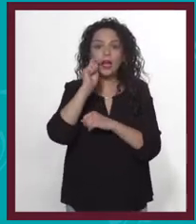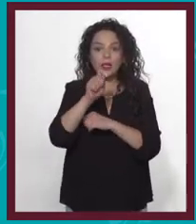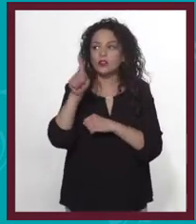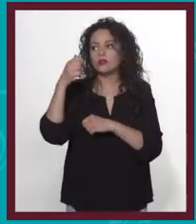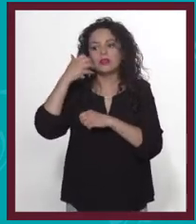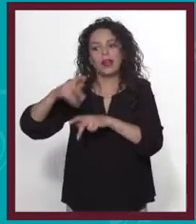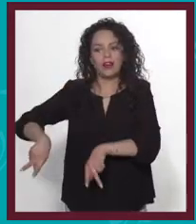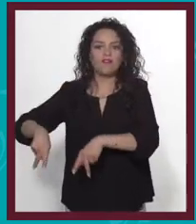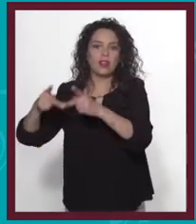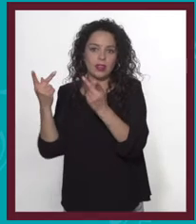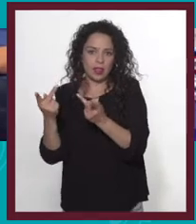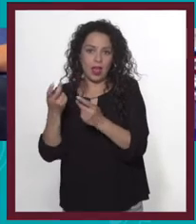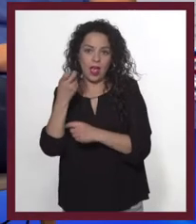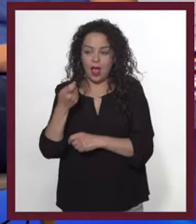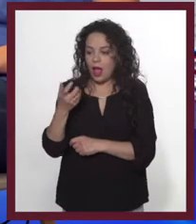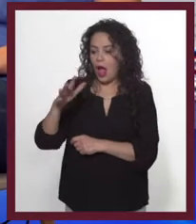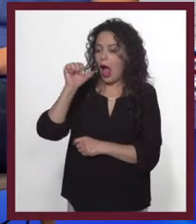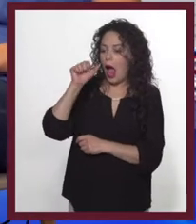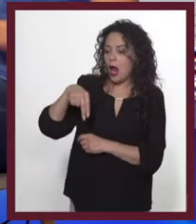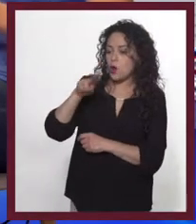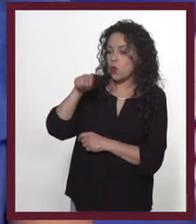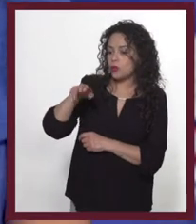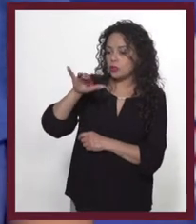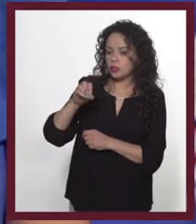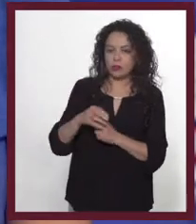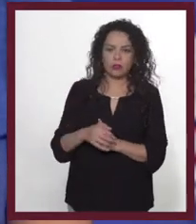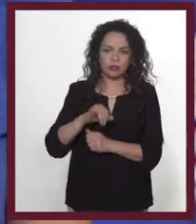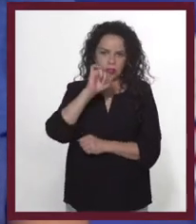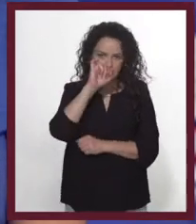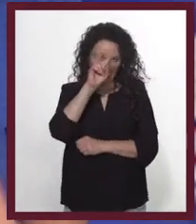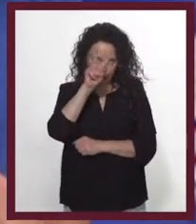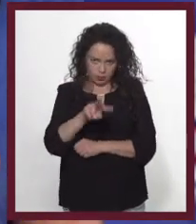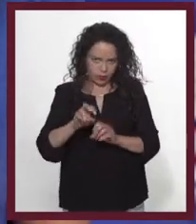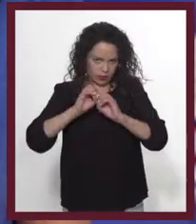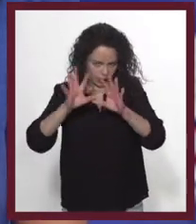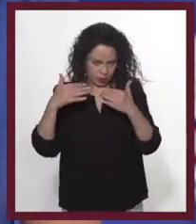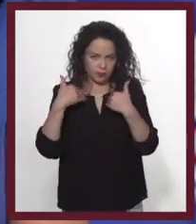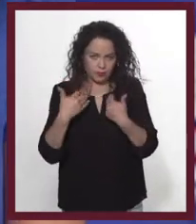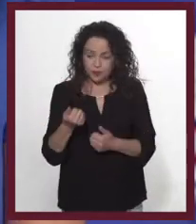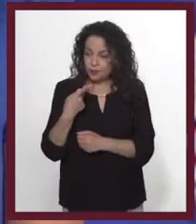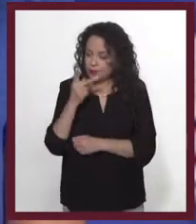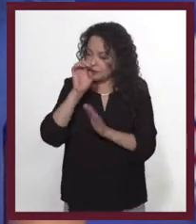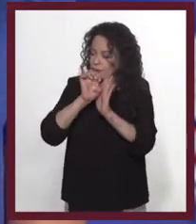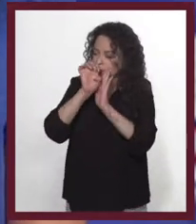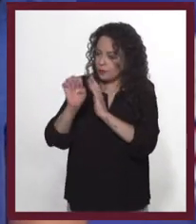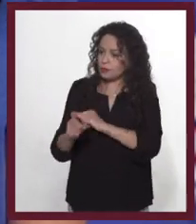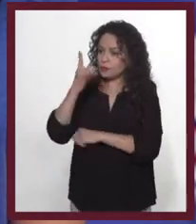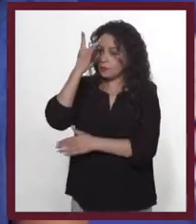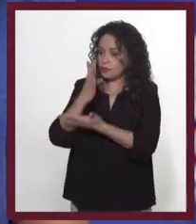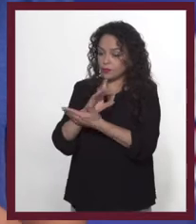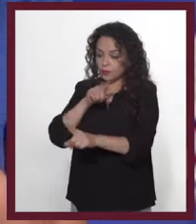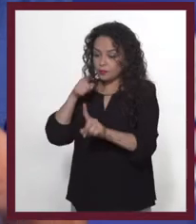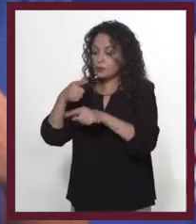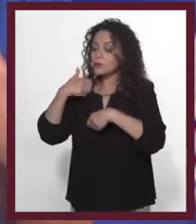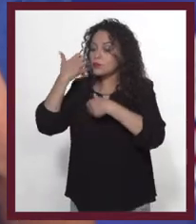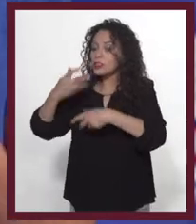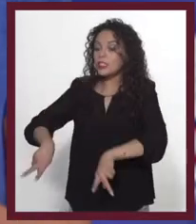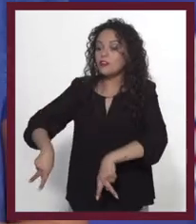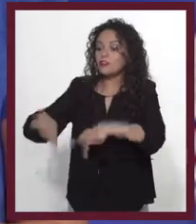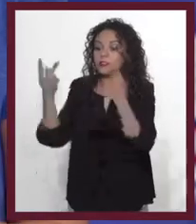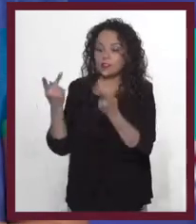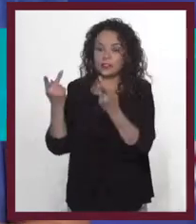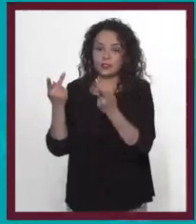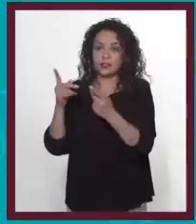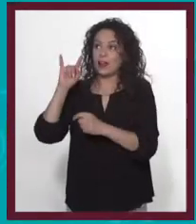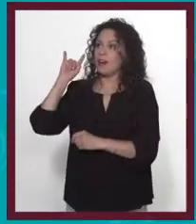es tu anuncio. Mmm, eso está claro. Pero en mi anuncio, por ejemplo, justo yo solo me enfocaba en